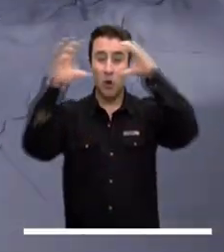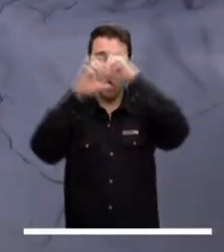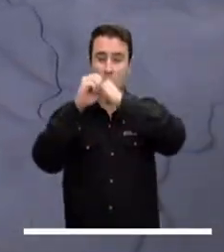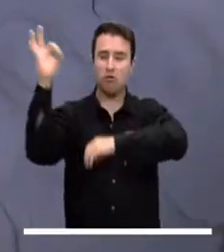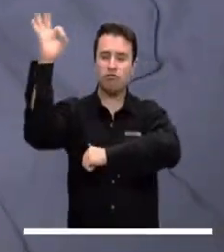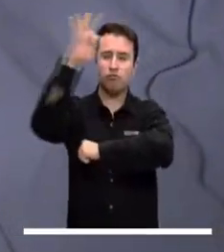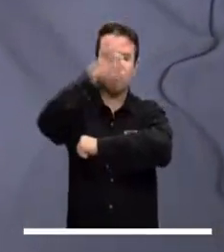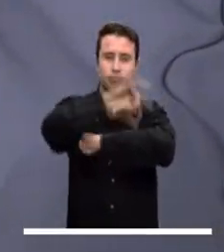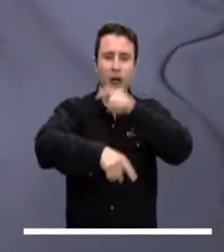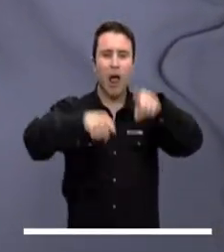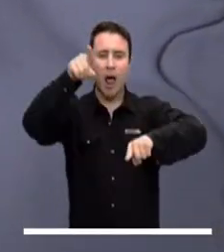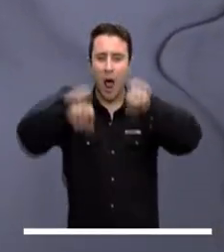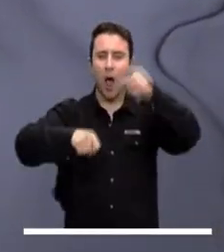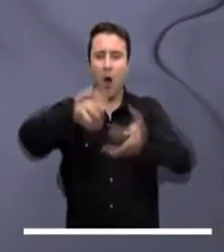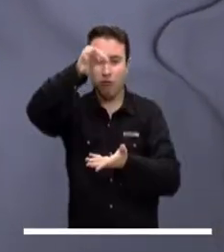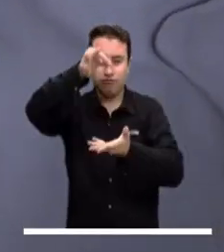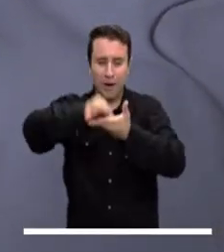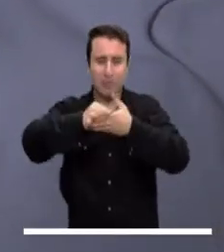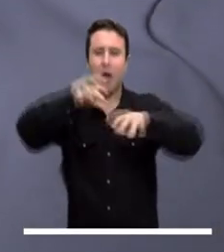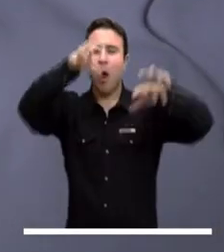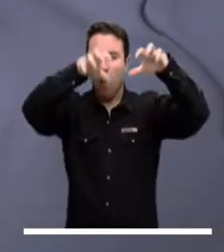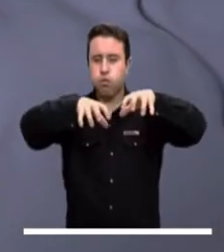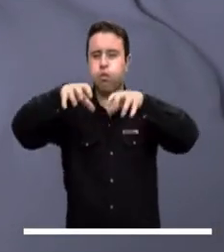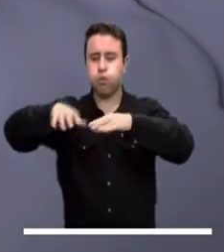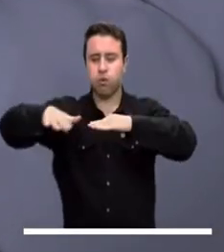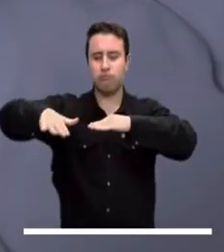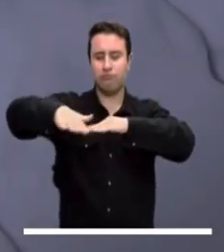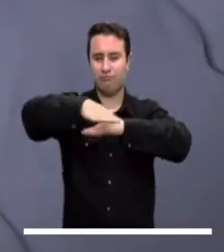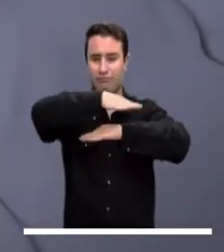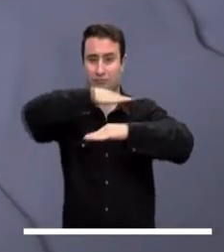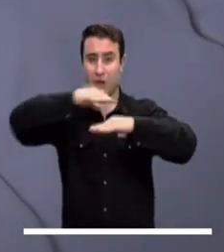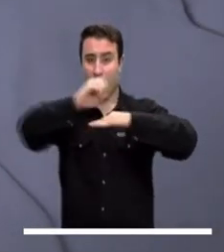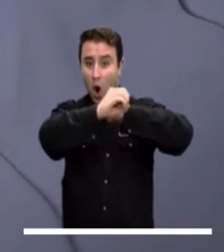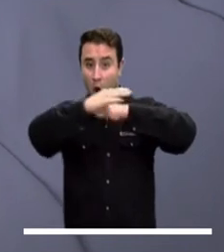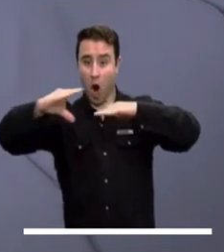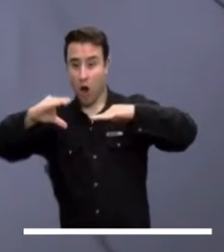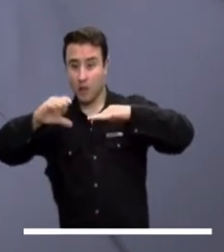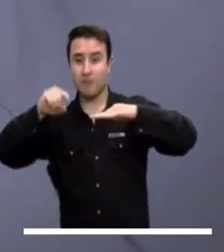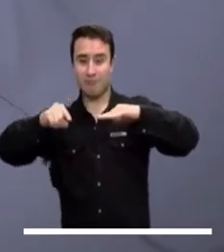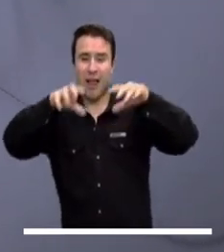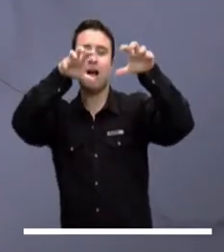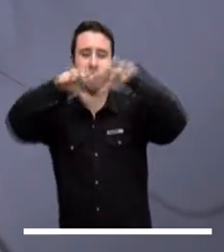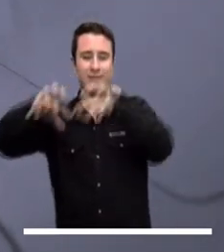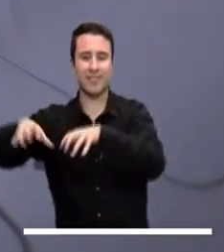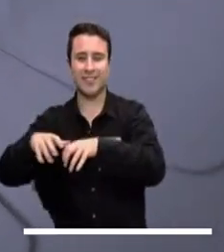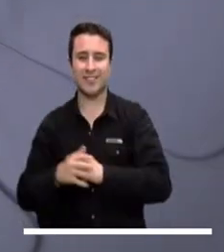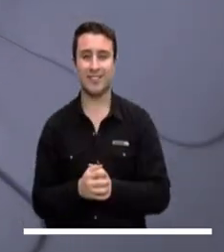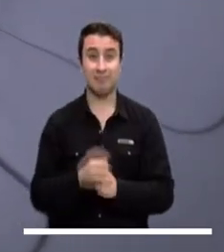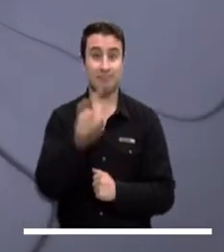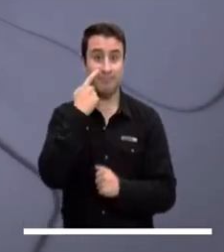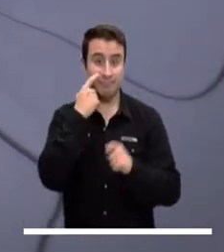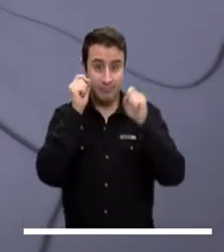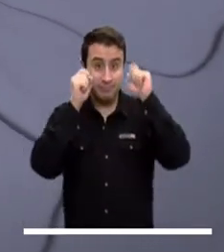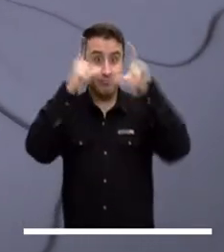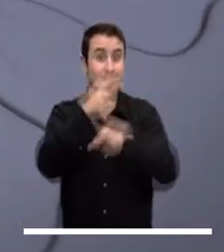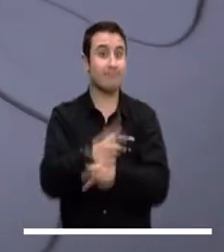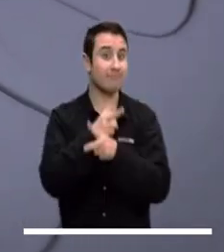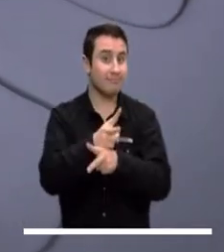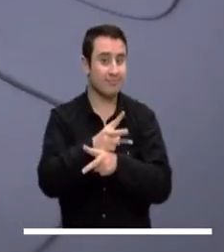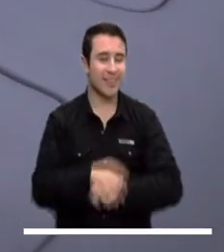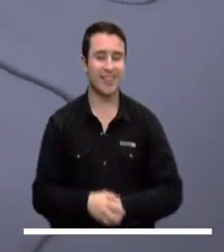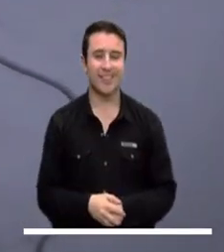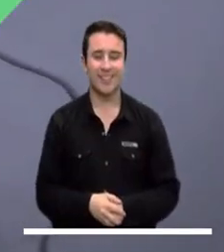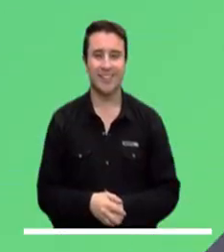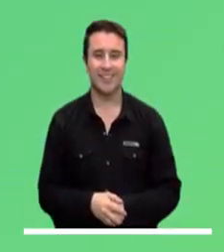Con la llegada de la noche se espera que algunas precipitaciones se activen en la ciudad, especialmente en el occidente de la capital.